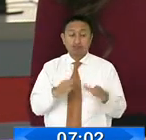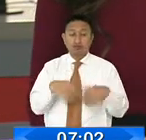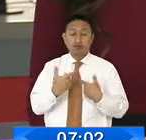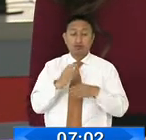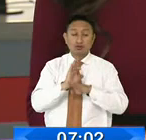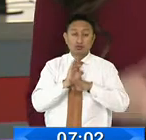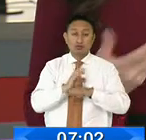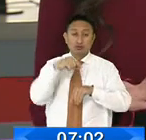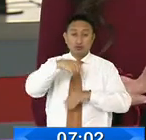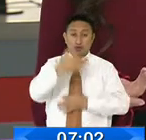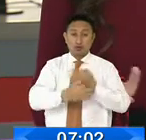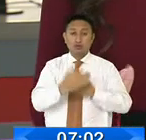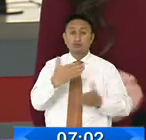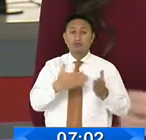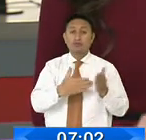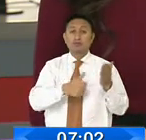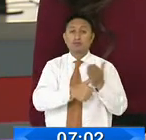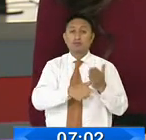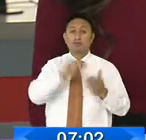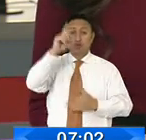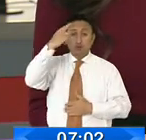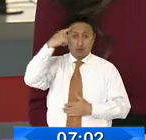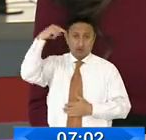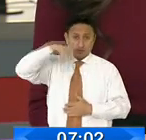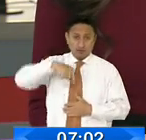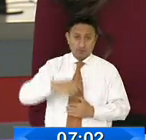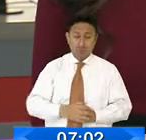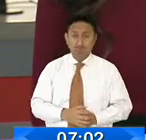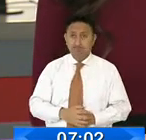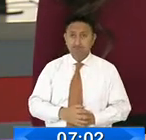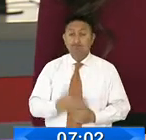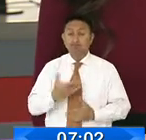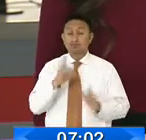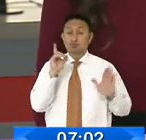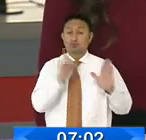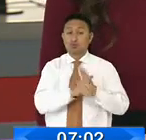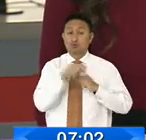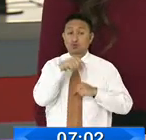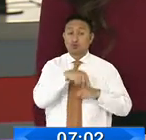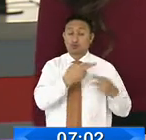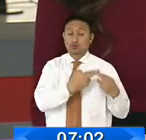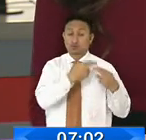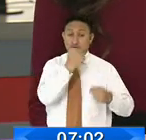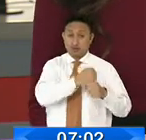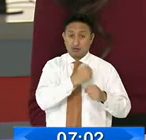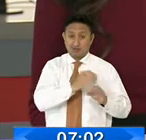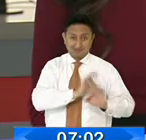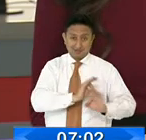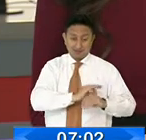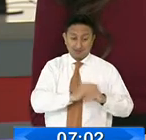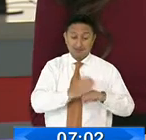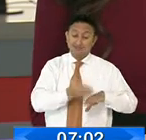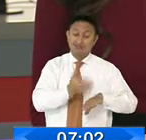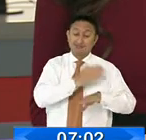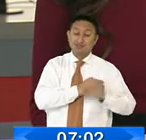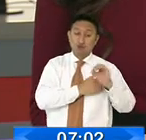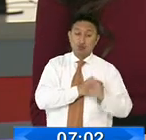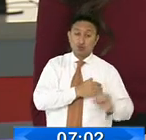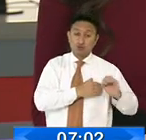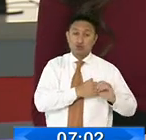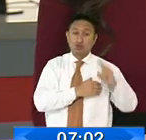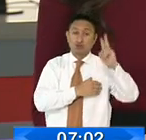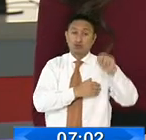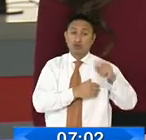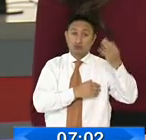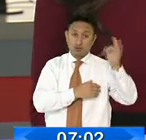de juicio político en contra de la ministra de gobierno, María Paula Rombo, acusada de incumplimiento de funciones durante las paralizaciones de octubre del dos mil